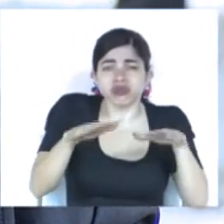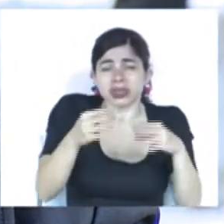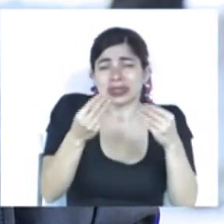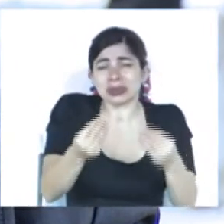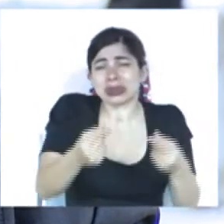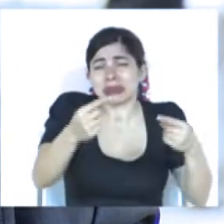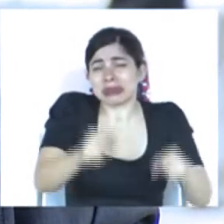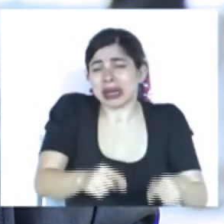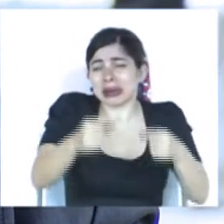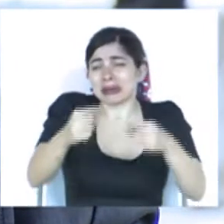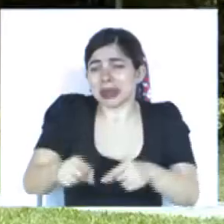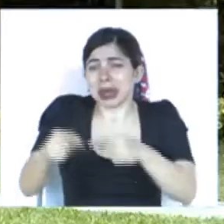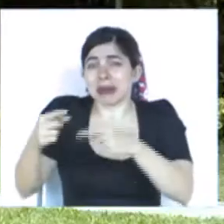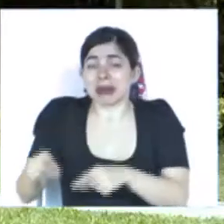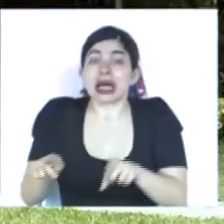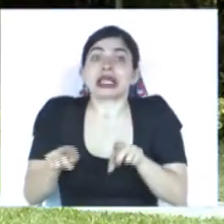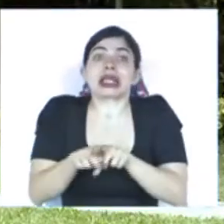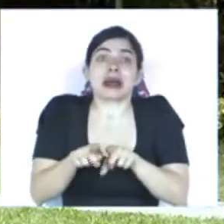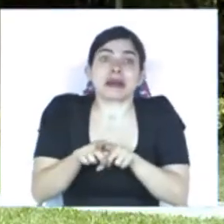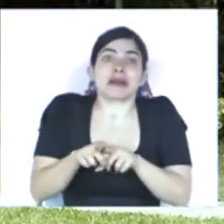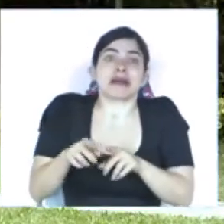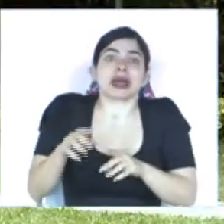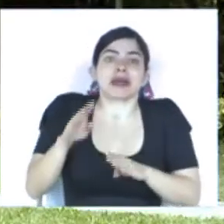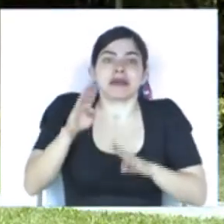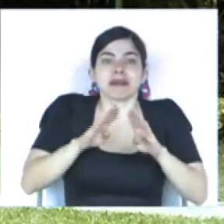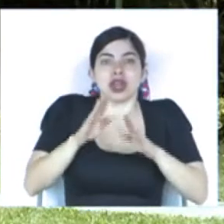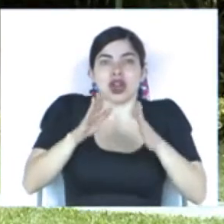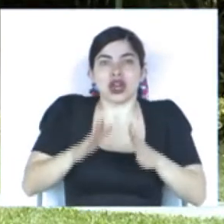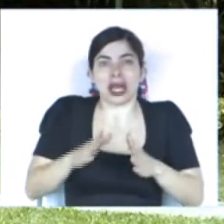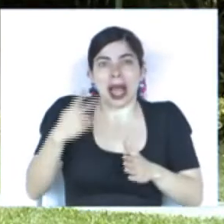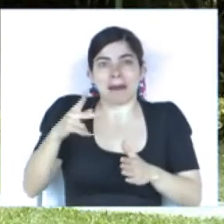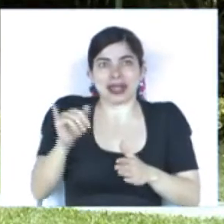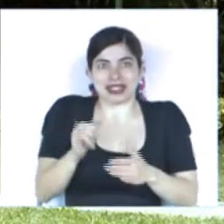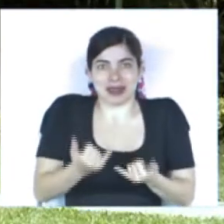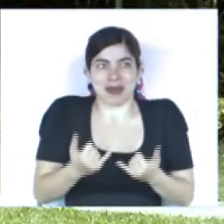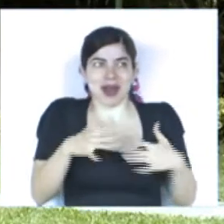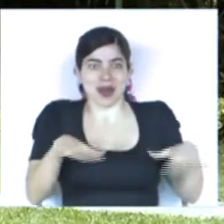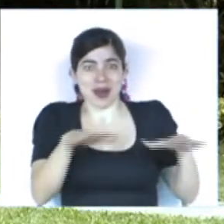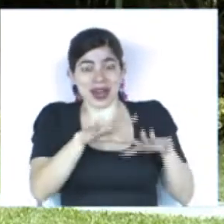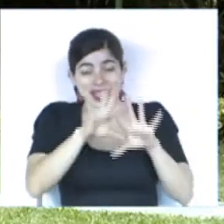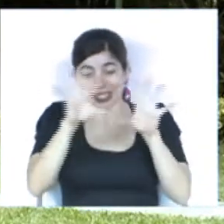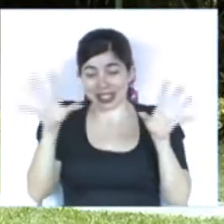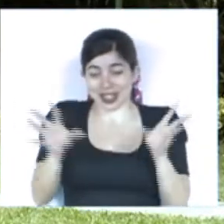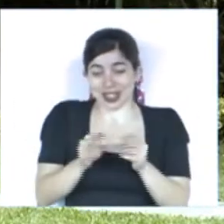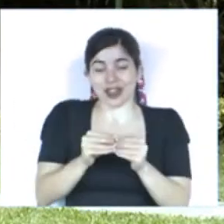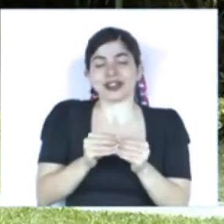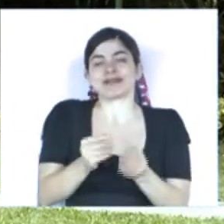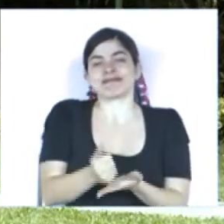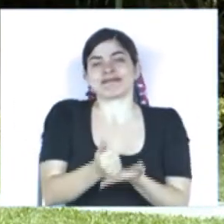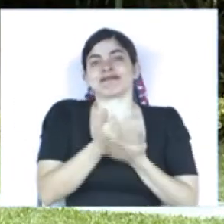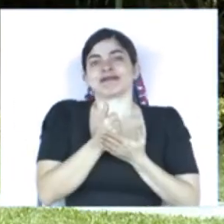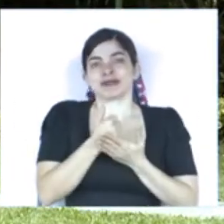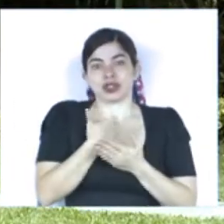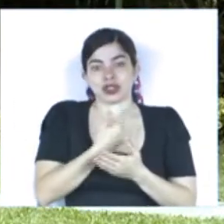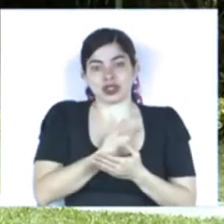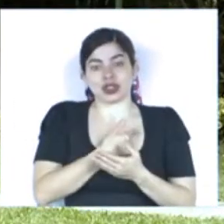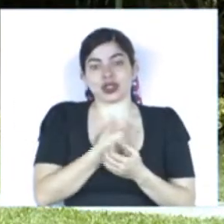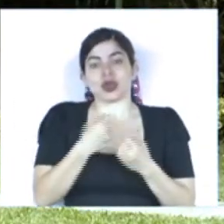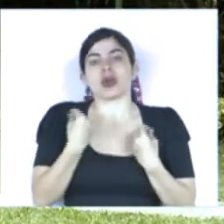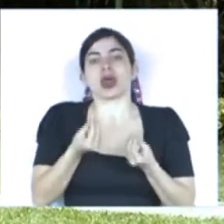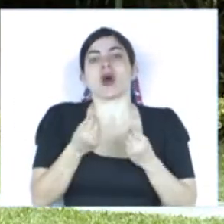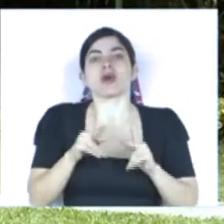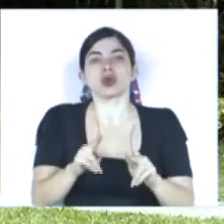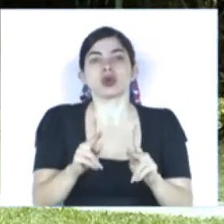muchas otras amenazas, incluidas las amenazas biológicas como las que nos exponemos hoy, es lo que nos ha permitido enfrentar de una